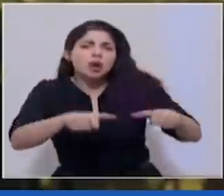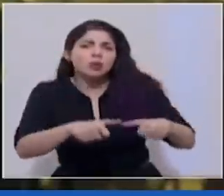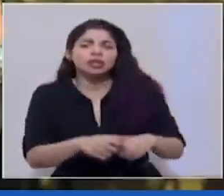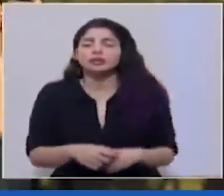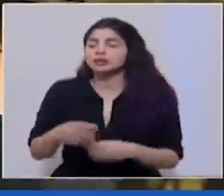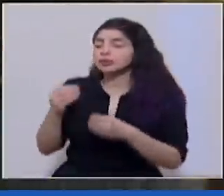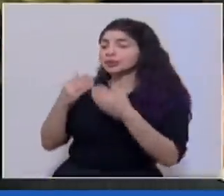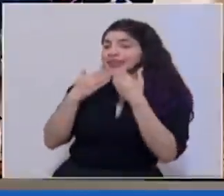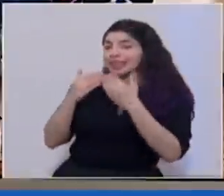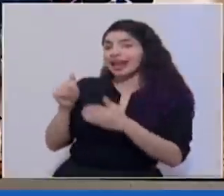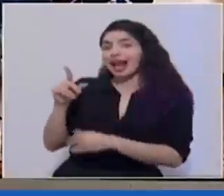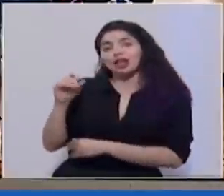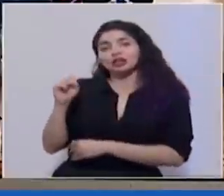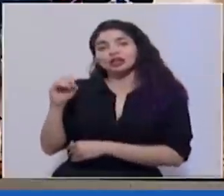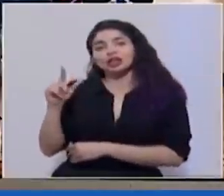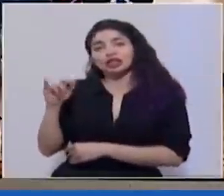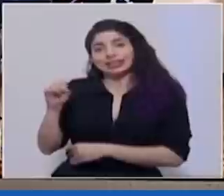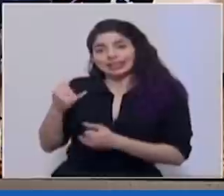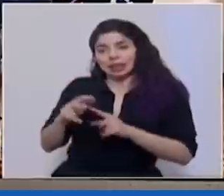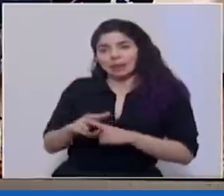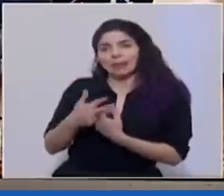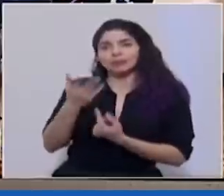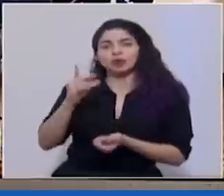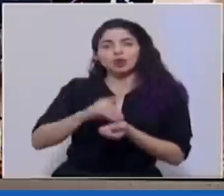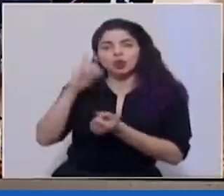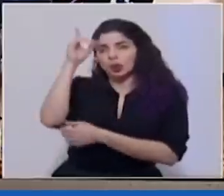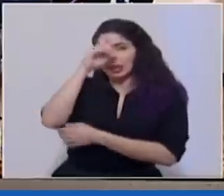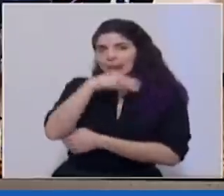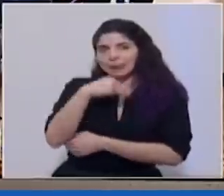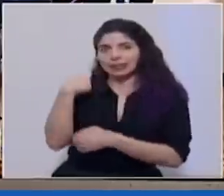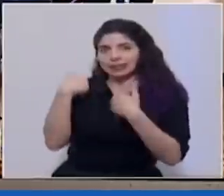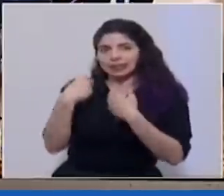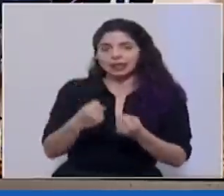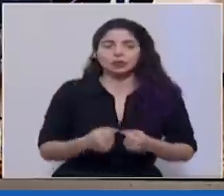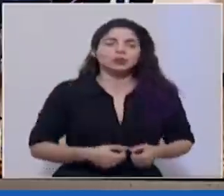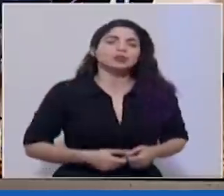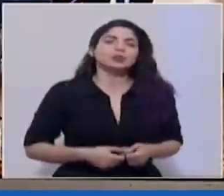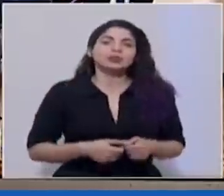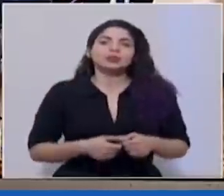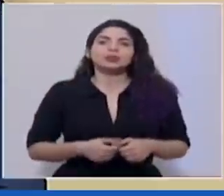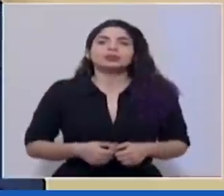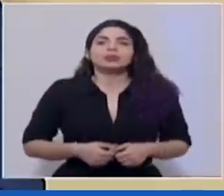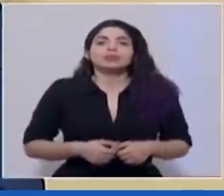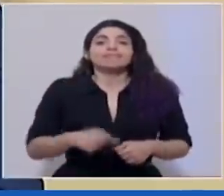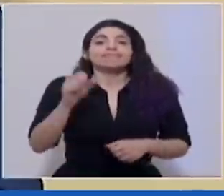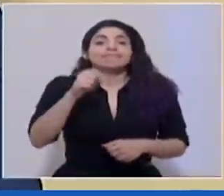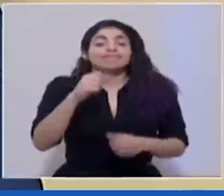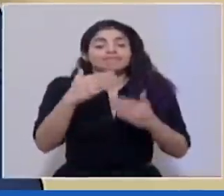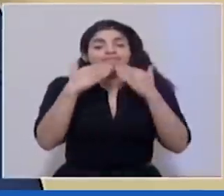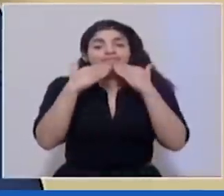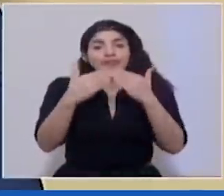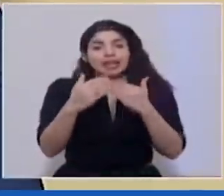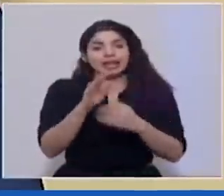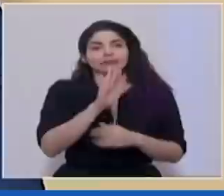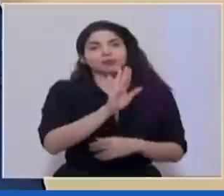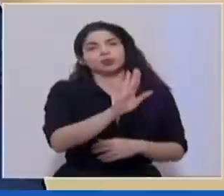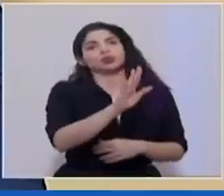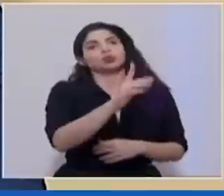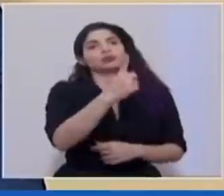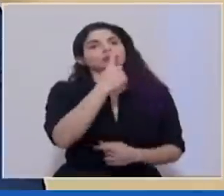gracias a Alonso Solís. Iniciamos con el doctor Daniel Salas, Ministro de Salud. Sí, muchas gracias por sus